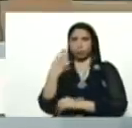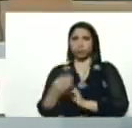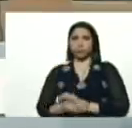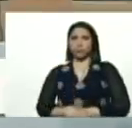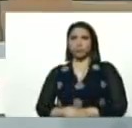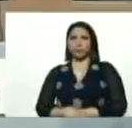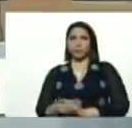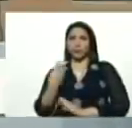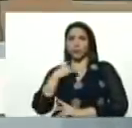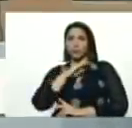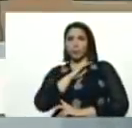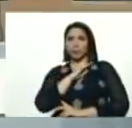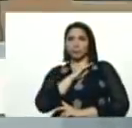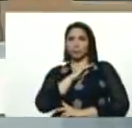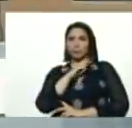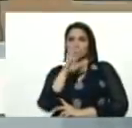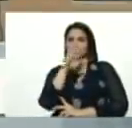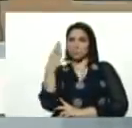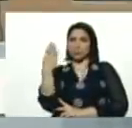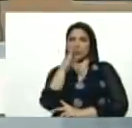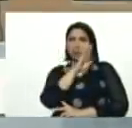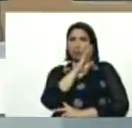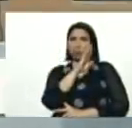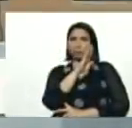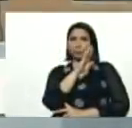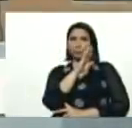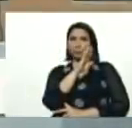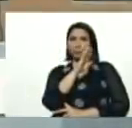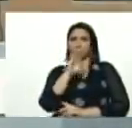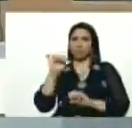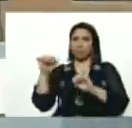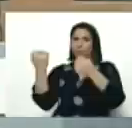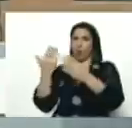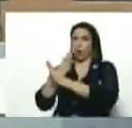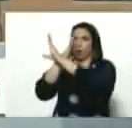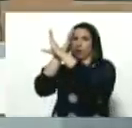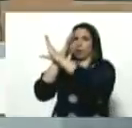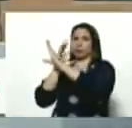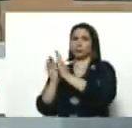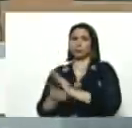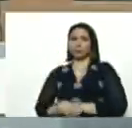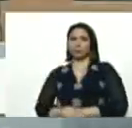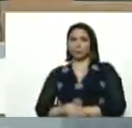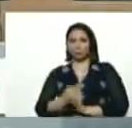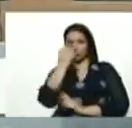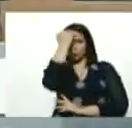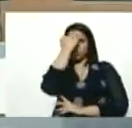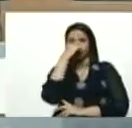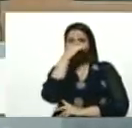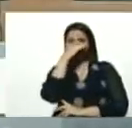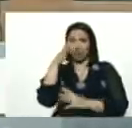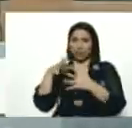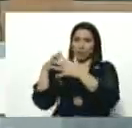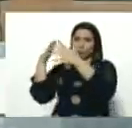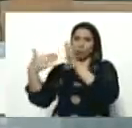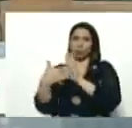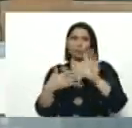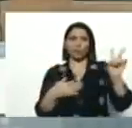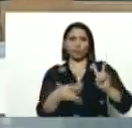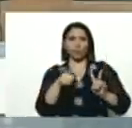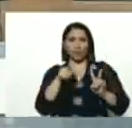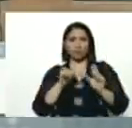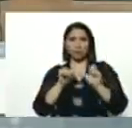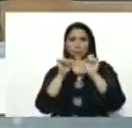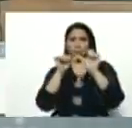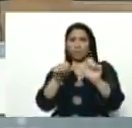de esta pandemia, en medio del bloqueo, criminal, Estados Unidos, ahí se mantiene, un